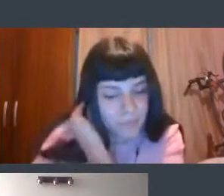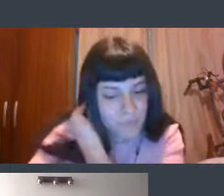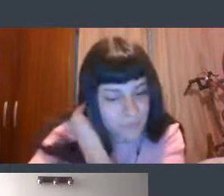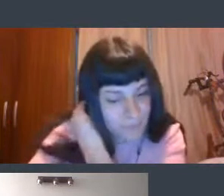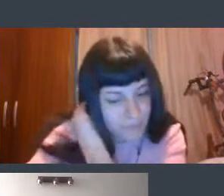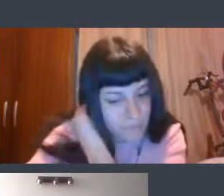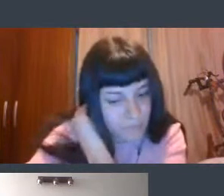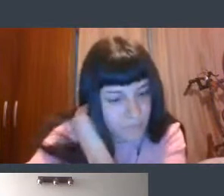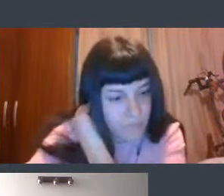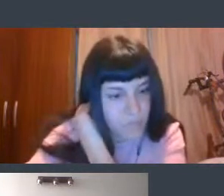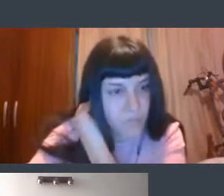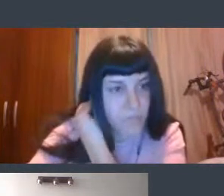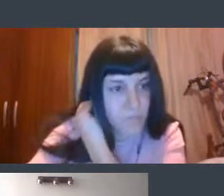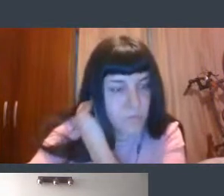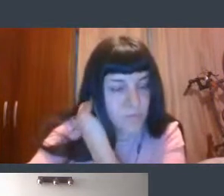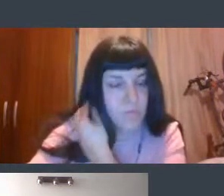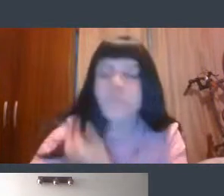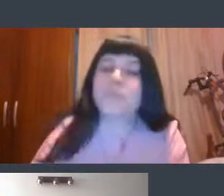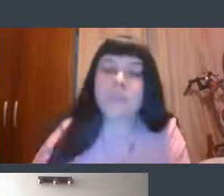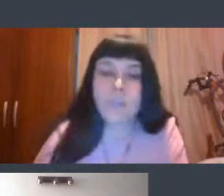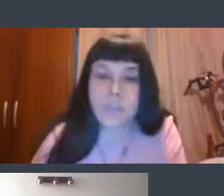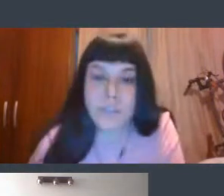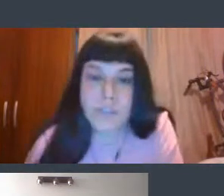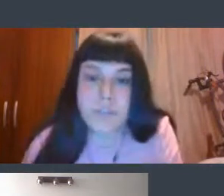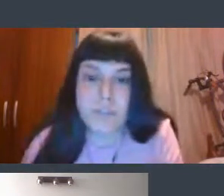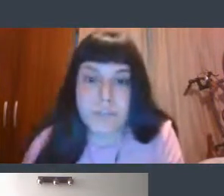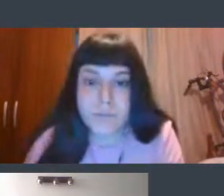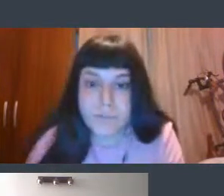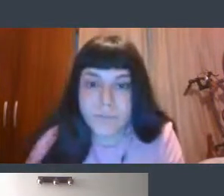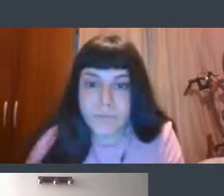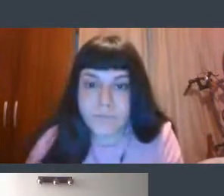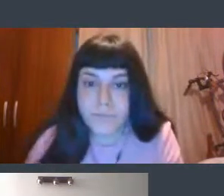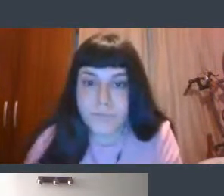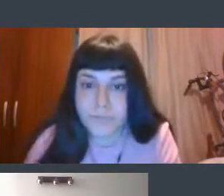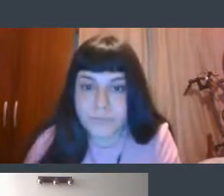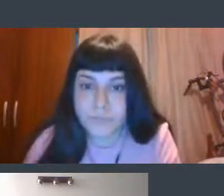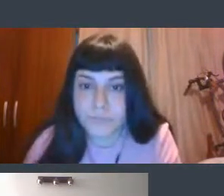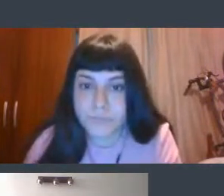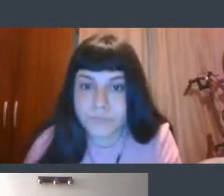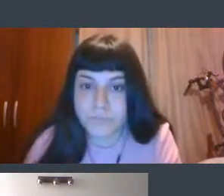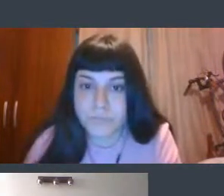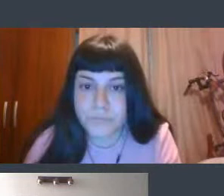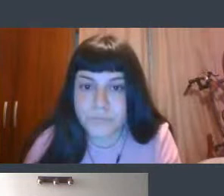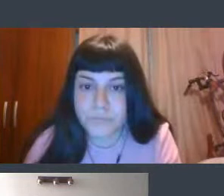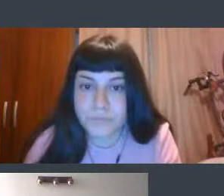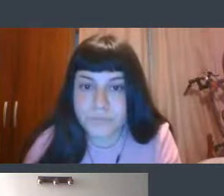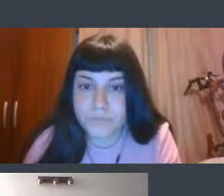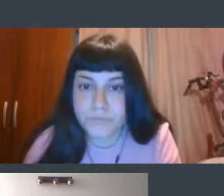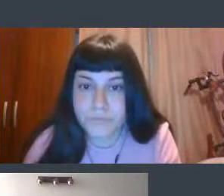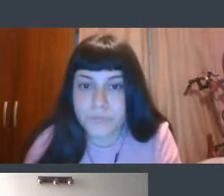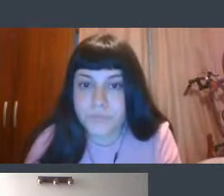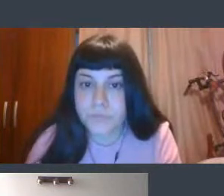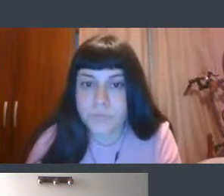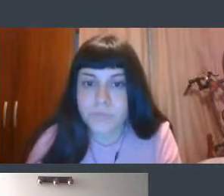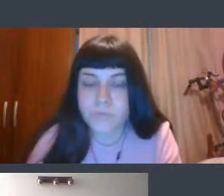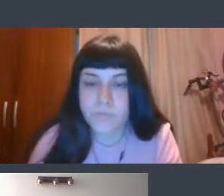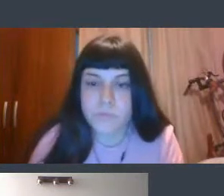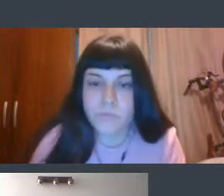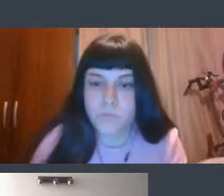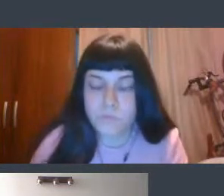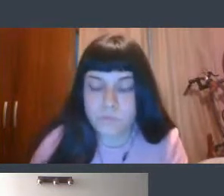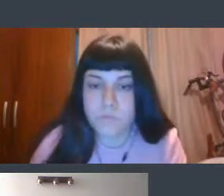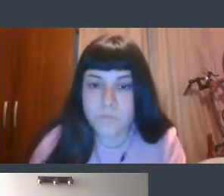reconocer un diagnóstico que hace la OES una carta de navegación para todos los actores que nos llamamos a poder contribuir